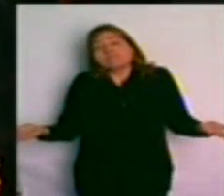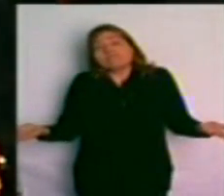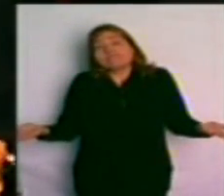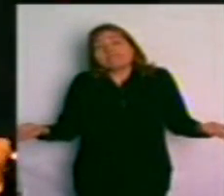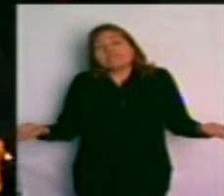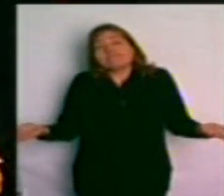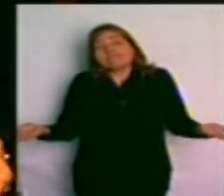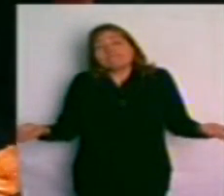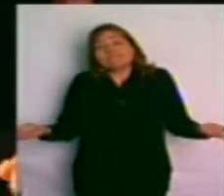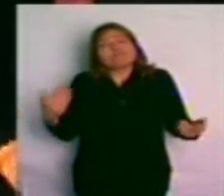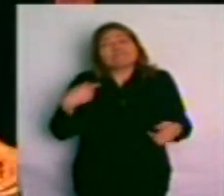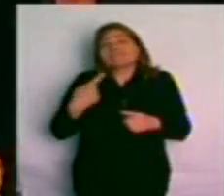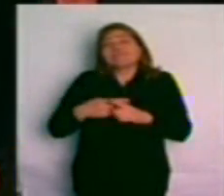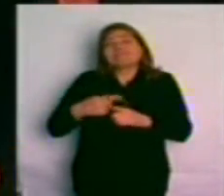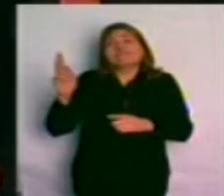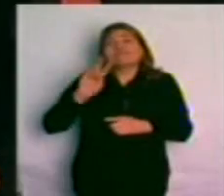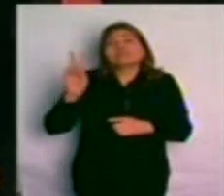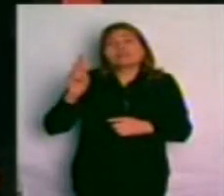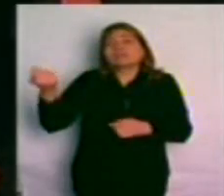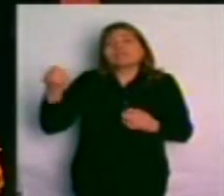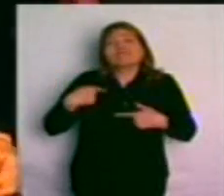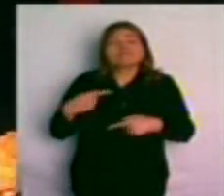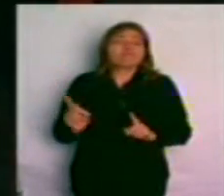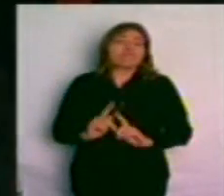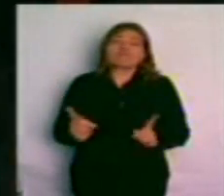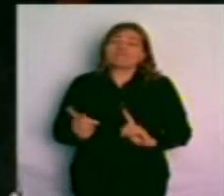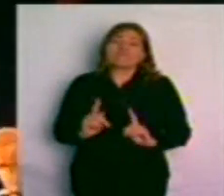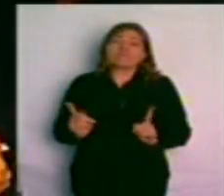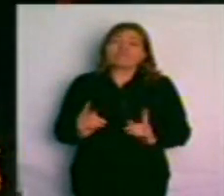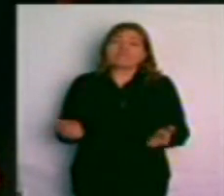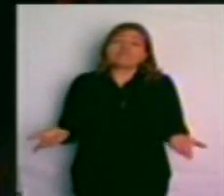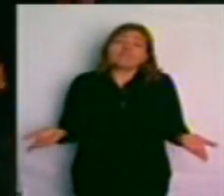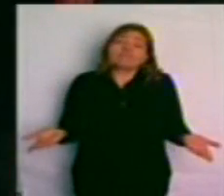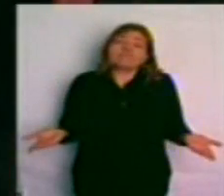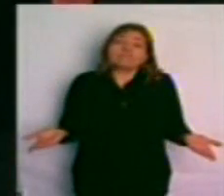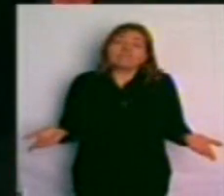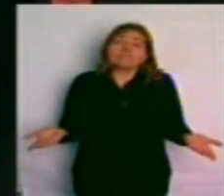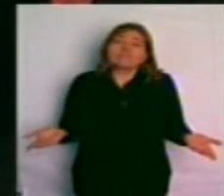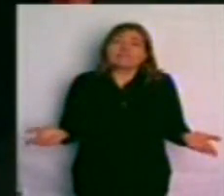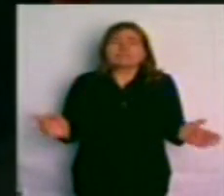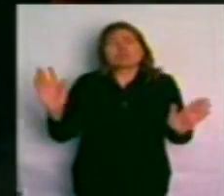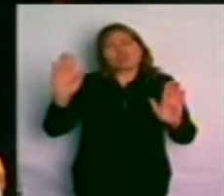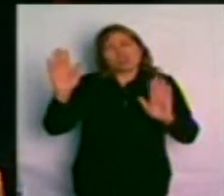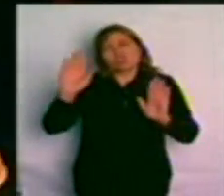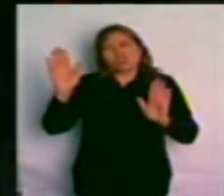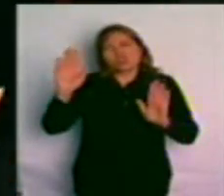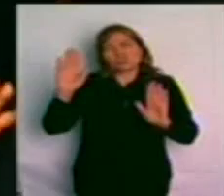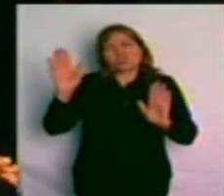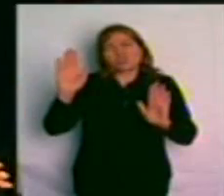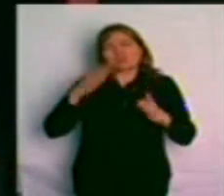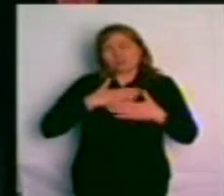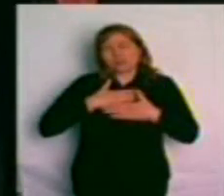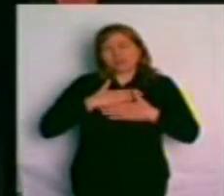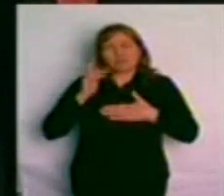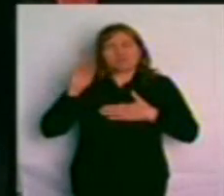Lamentablemente no nos autorizaron a hacerlo y respetuosos, no importa, no, no, por